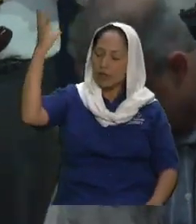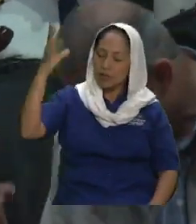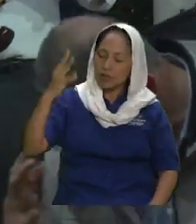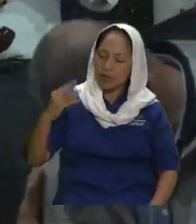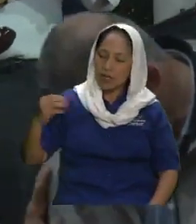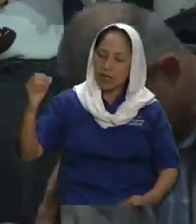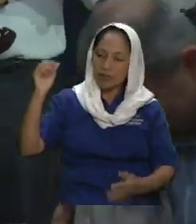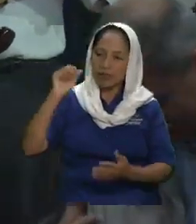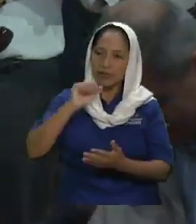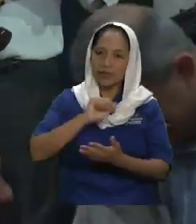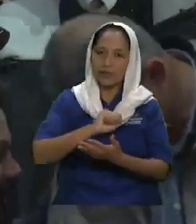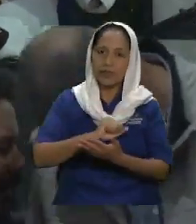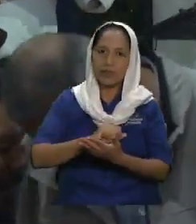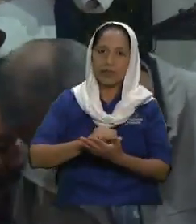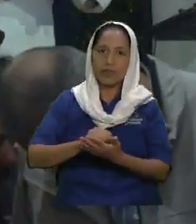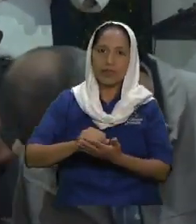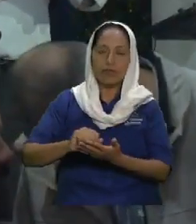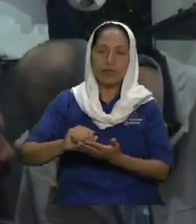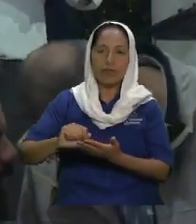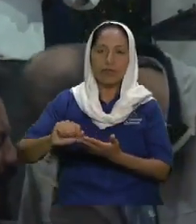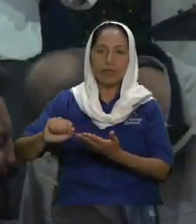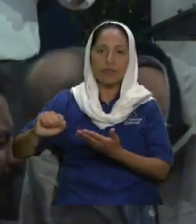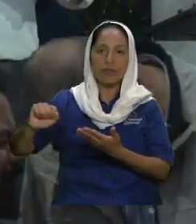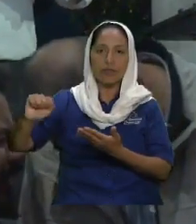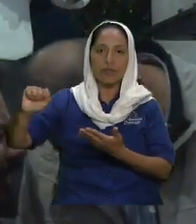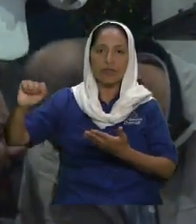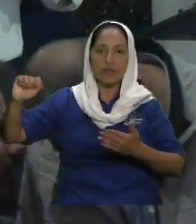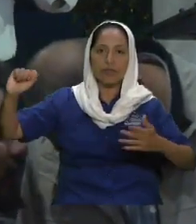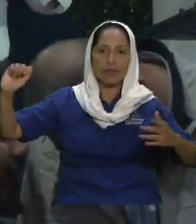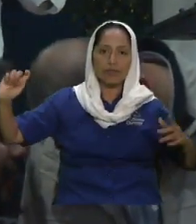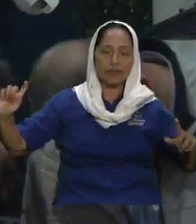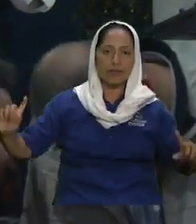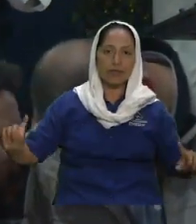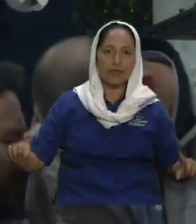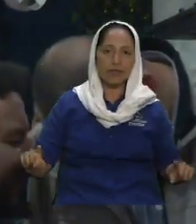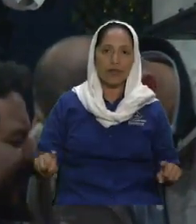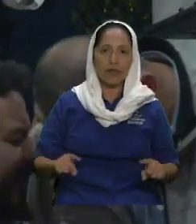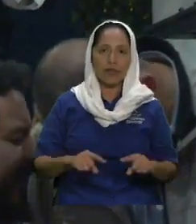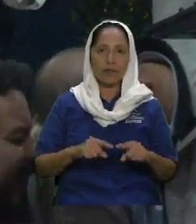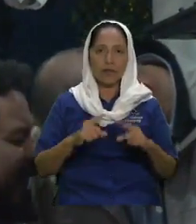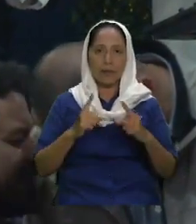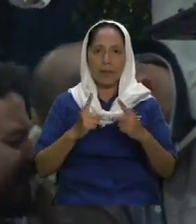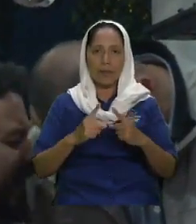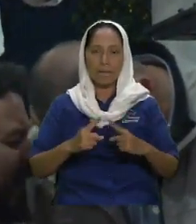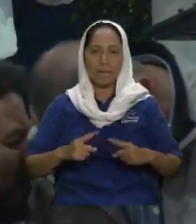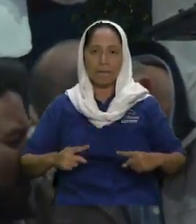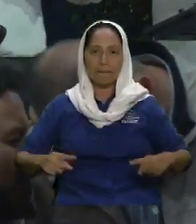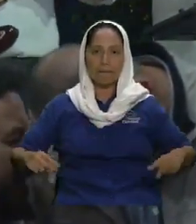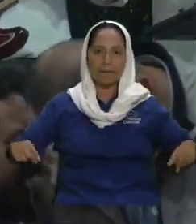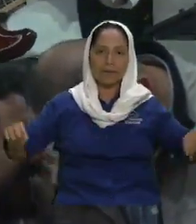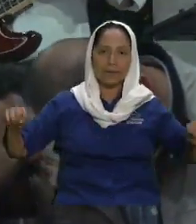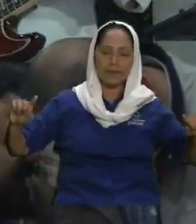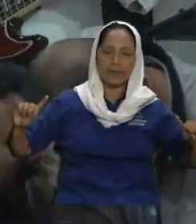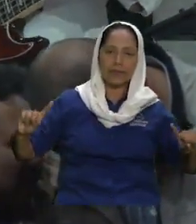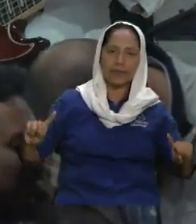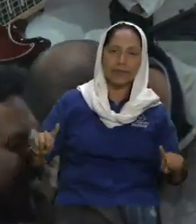tal vez si los servidores traen una bolsa para poner las ofrendas creo que ya las trajeron ¿verdad?